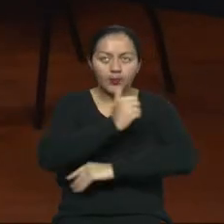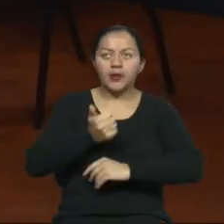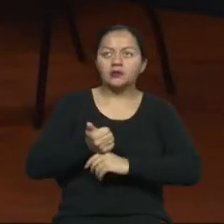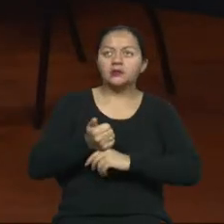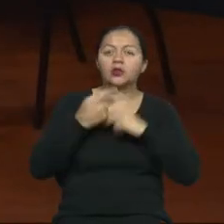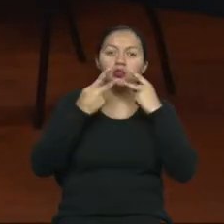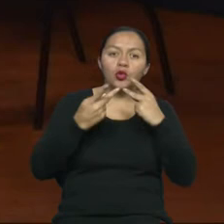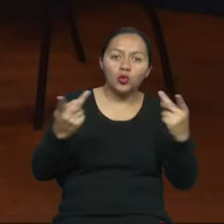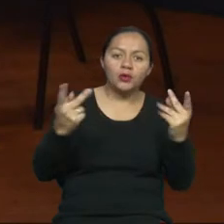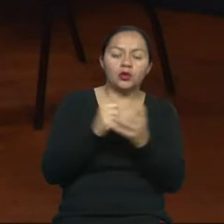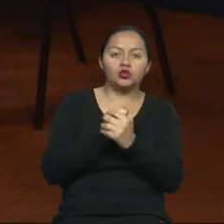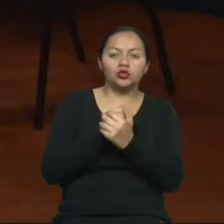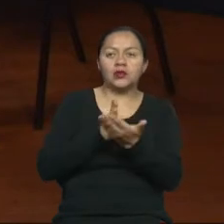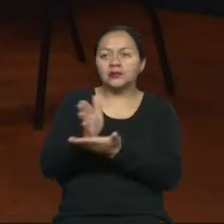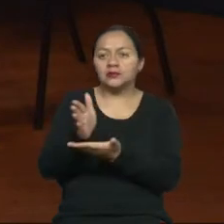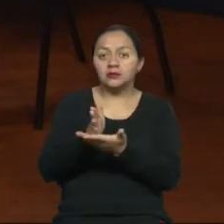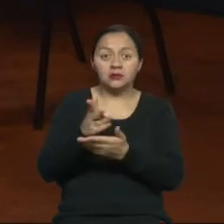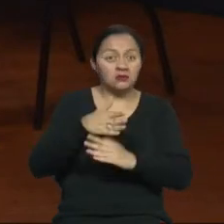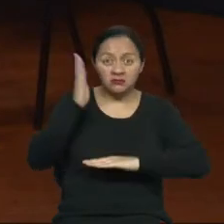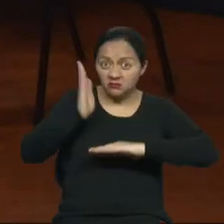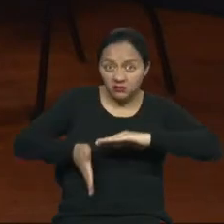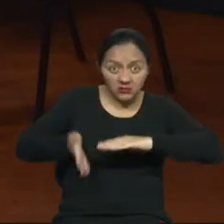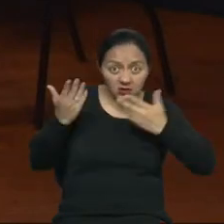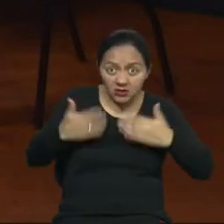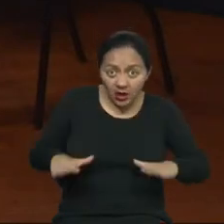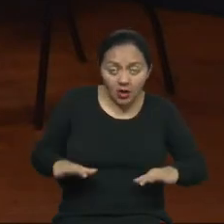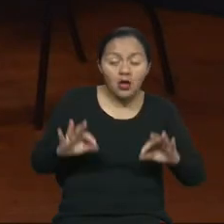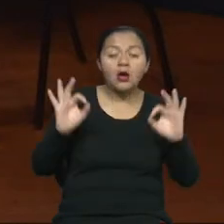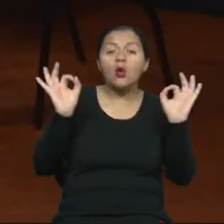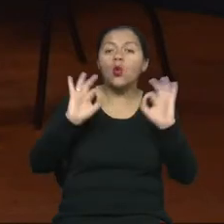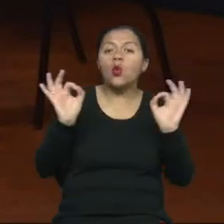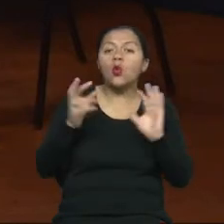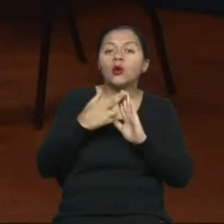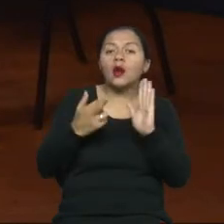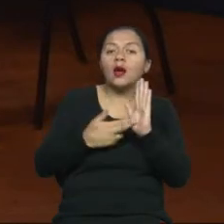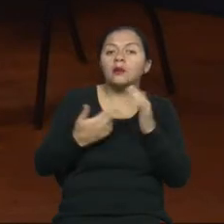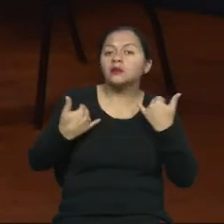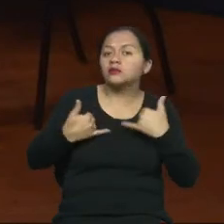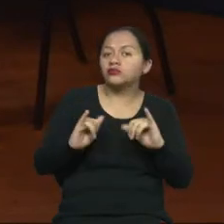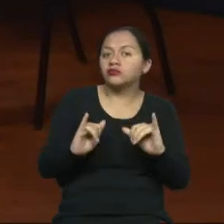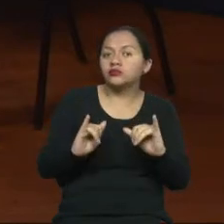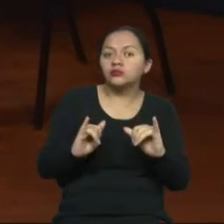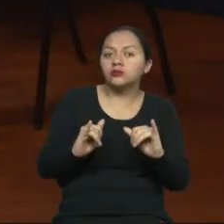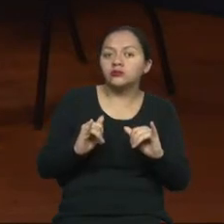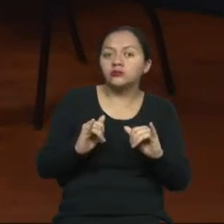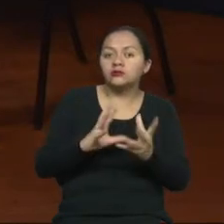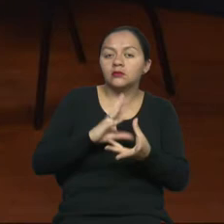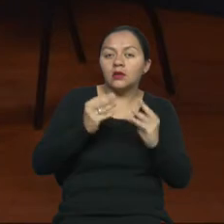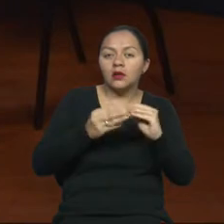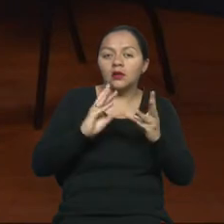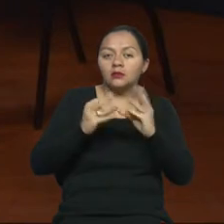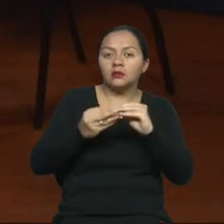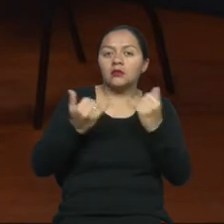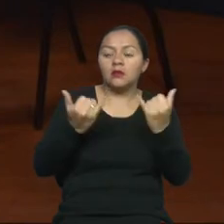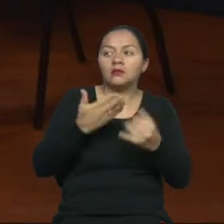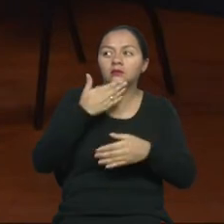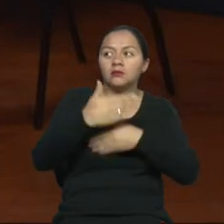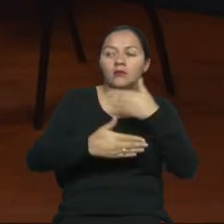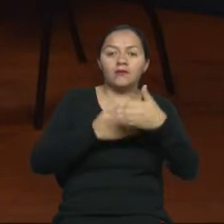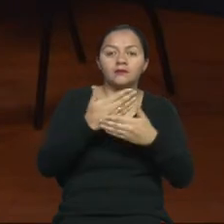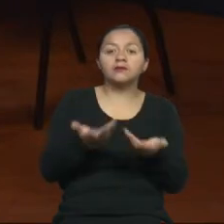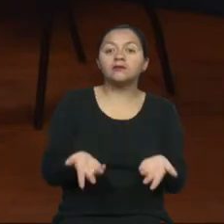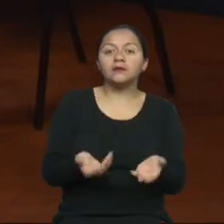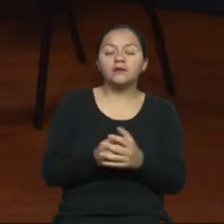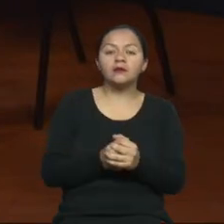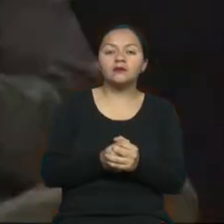públicos. ¿Esas normas ya se caducaron o esas normas en realidad llegaron a un proceso nada más por ese momento y ahora estamos actualizando?